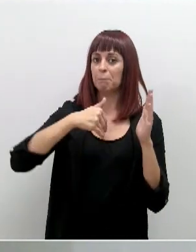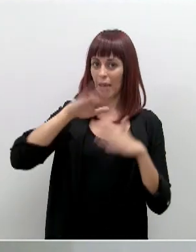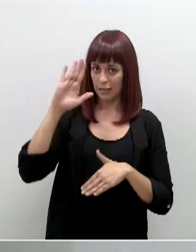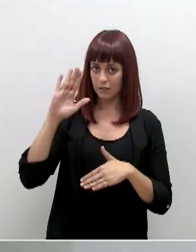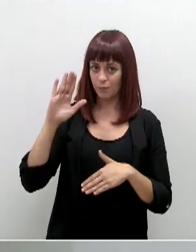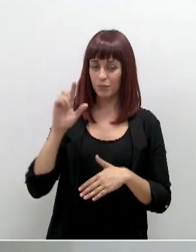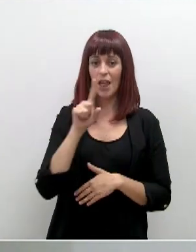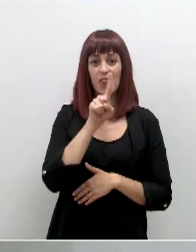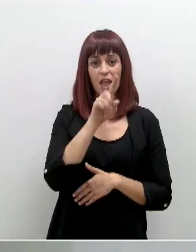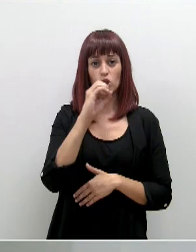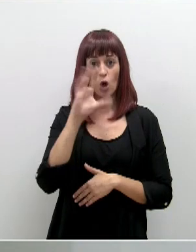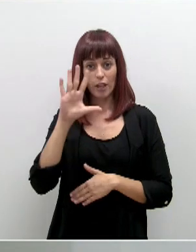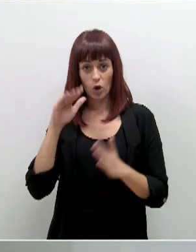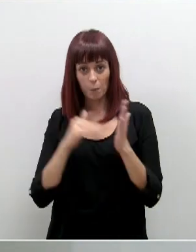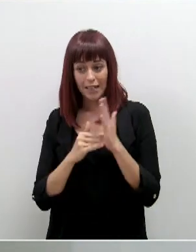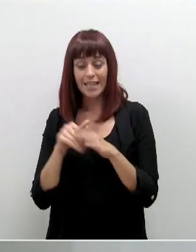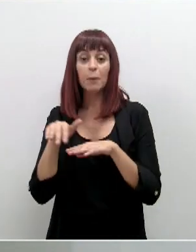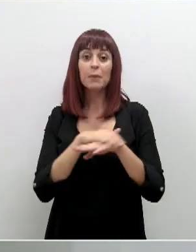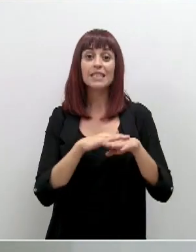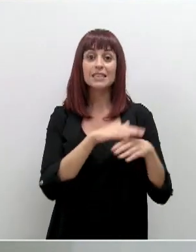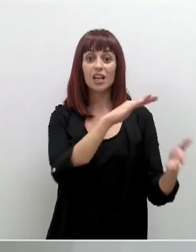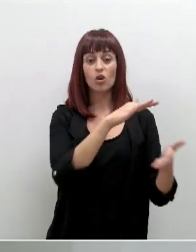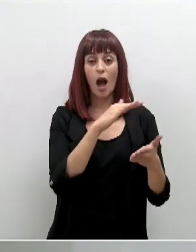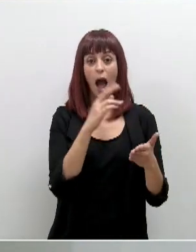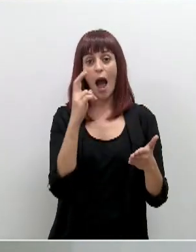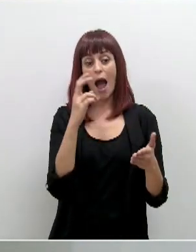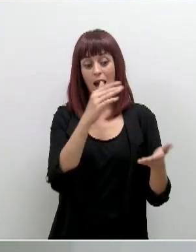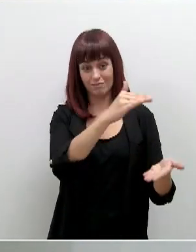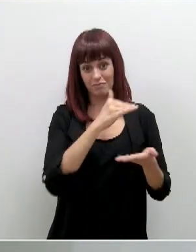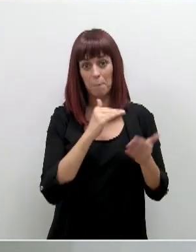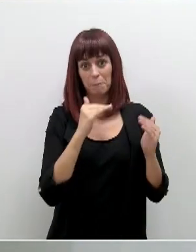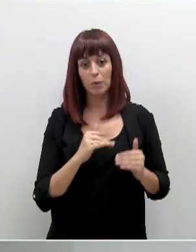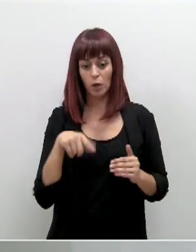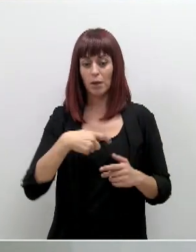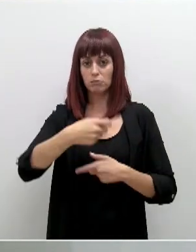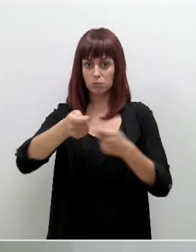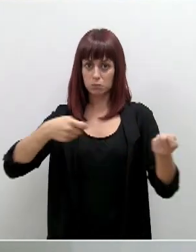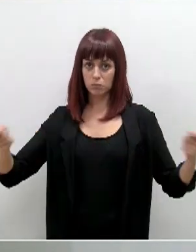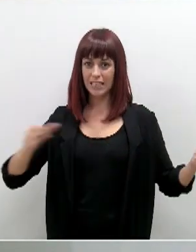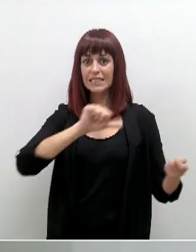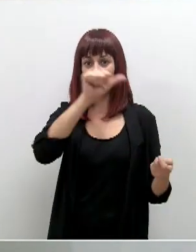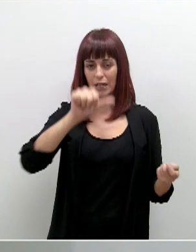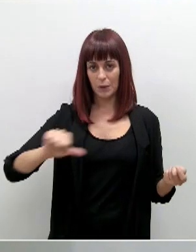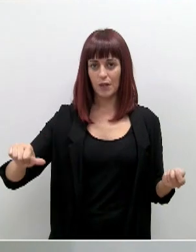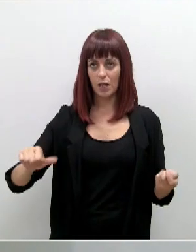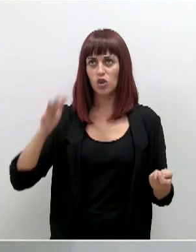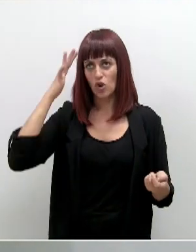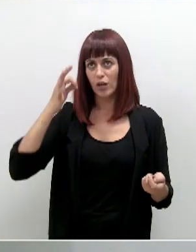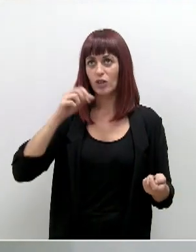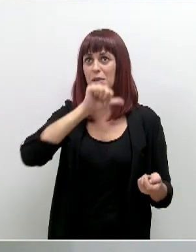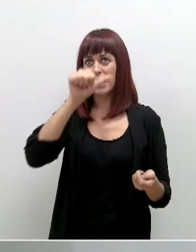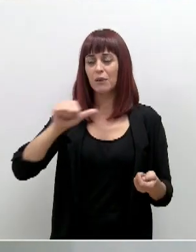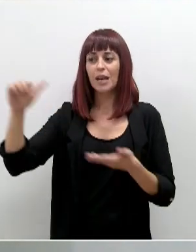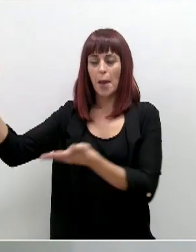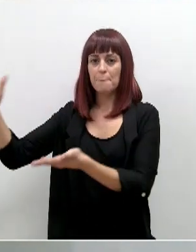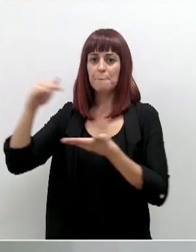Las 105.000 que vinieron de parte del Ministerio han llegado a 50.000 que también se están distribuyendo. distribuirán a la semana que viene y luego yo creo que la semana que viene vendrán el resto